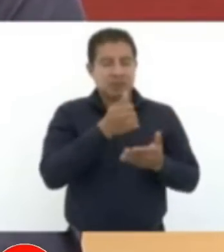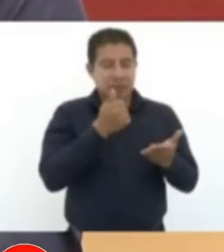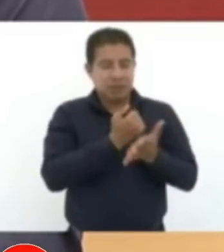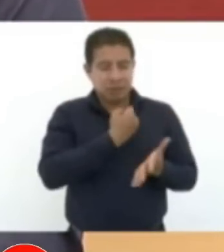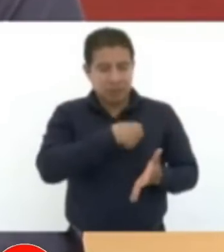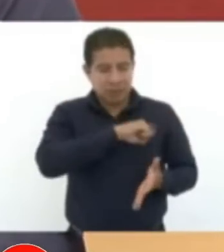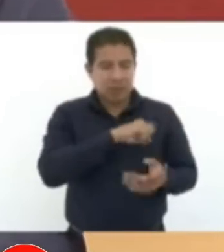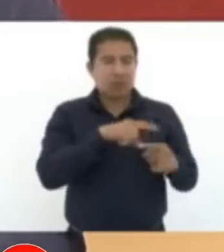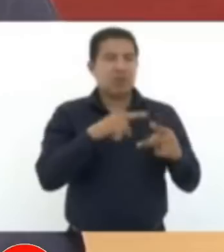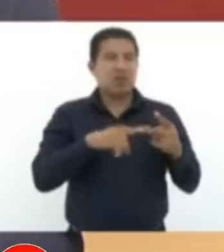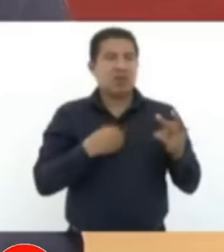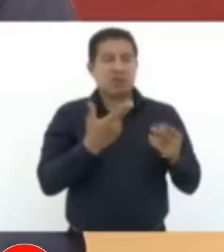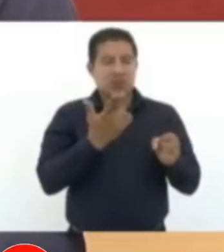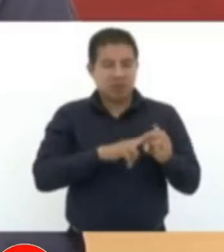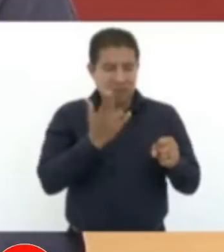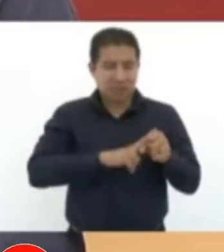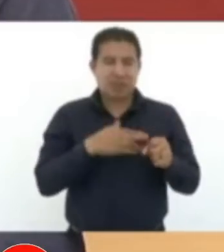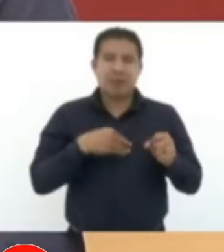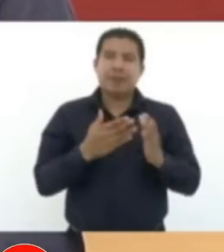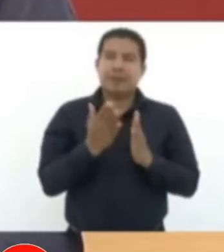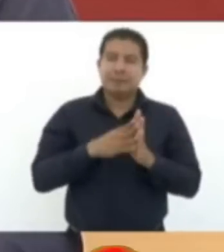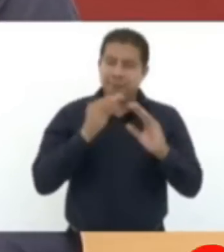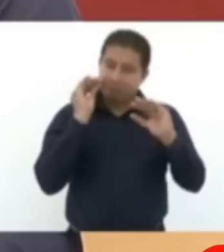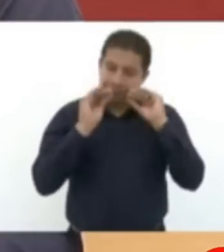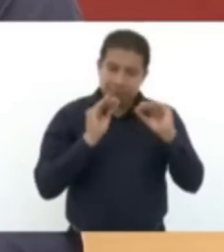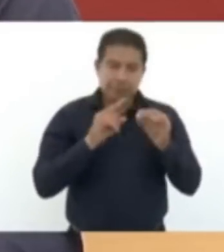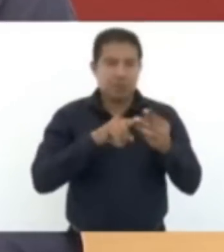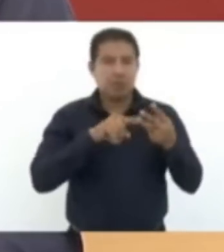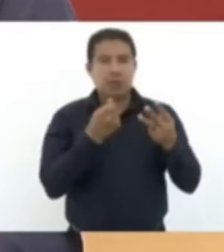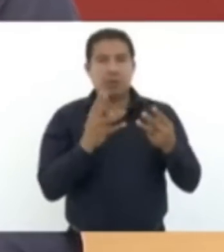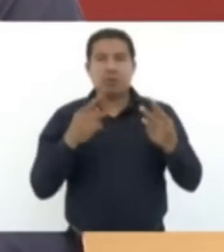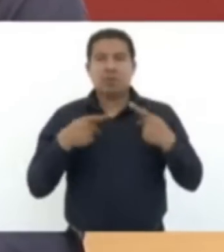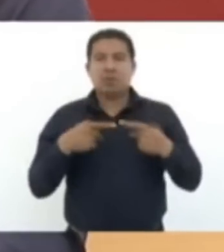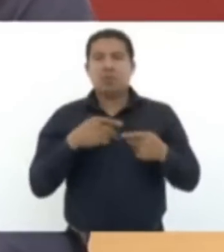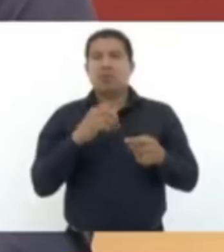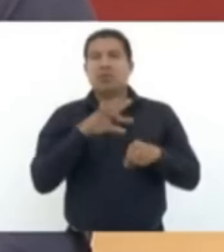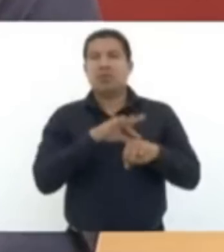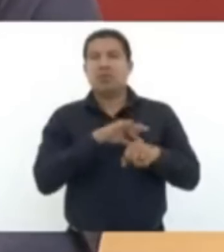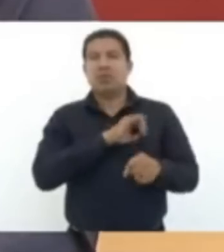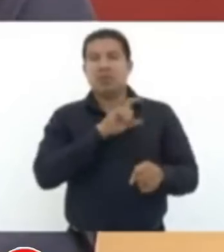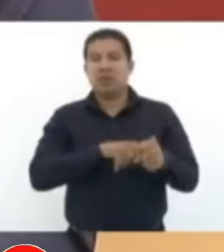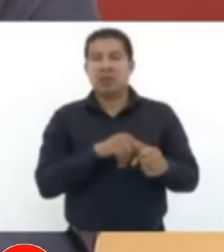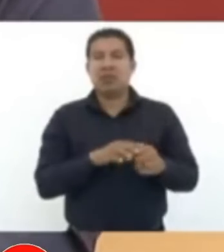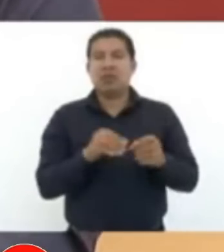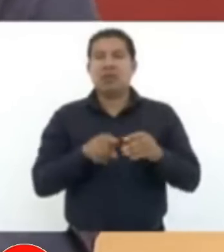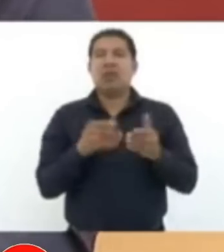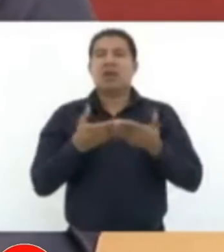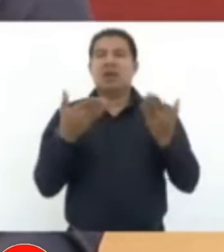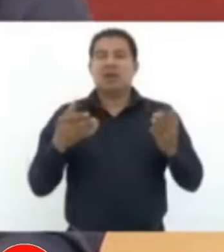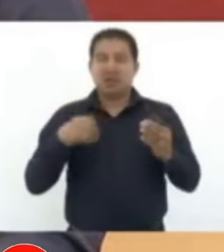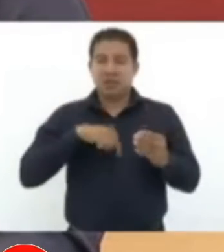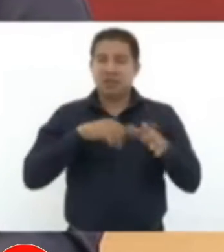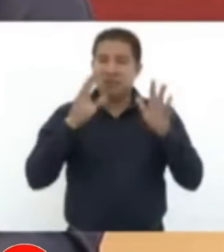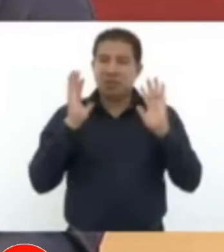equiparlos, los médicos, los especialistas, las medicinas. Pero ahora ya que